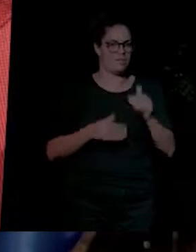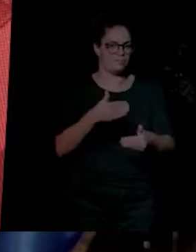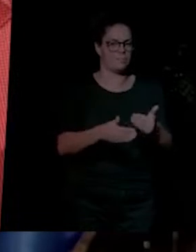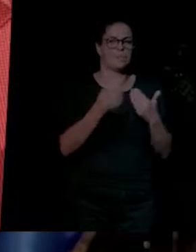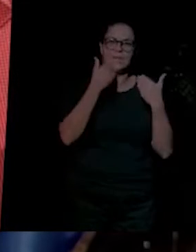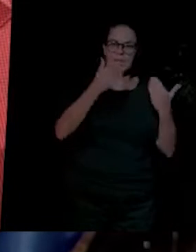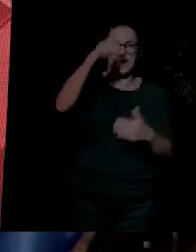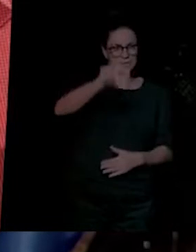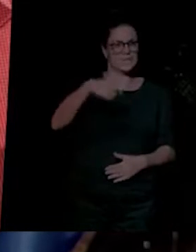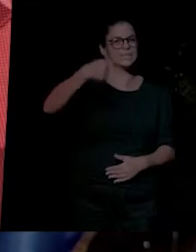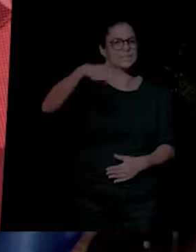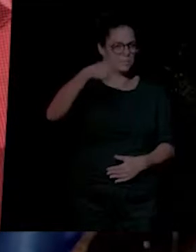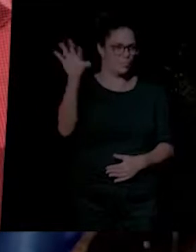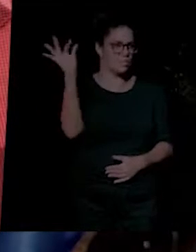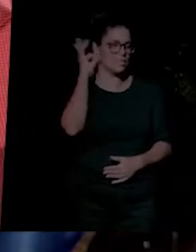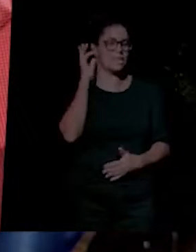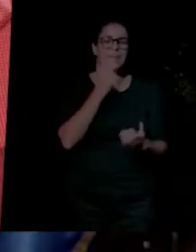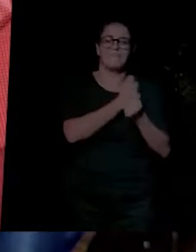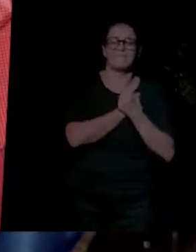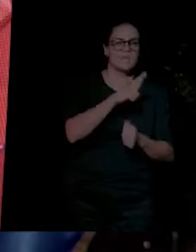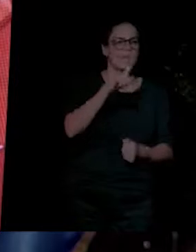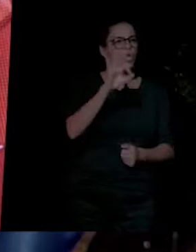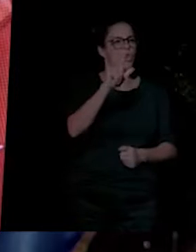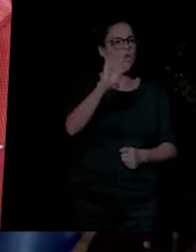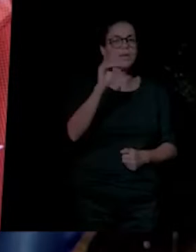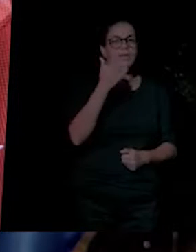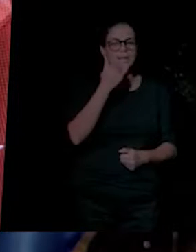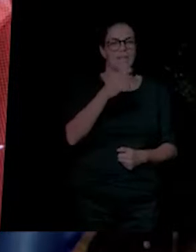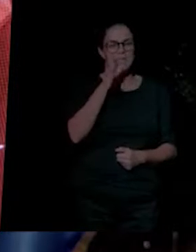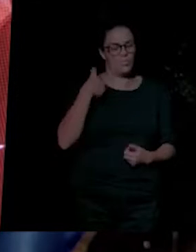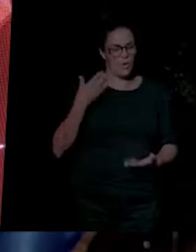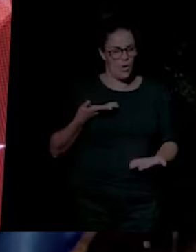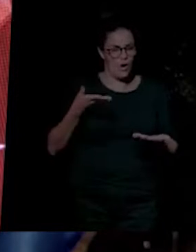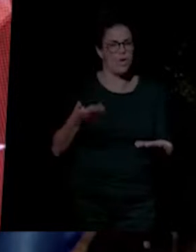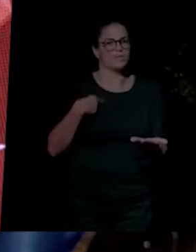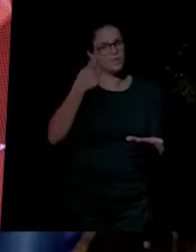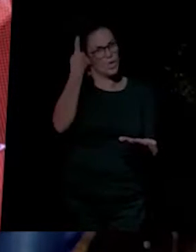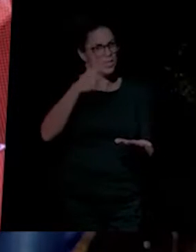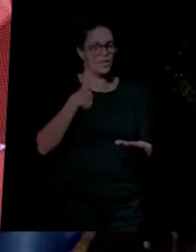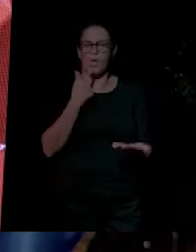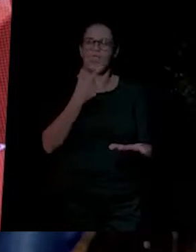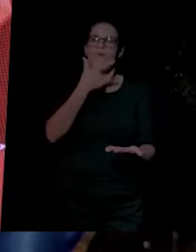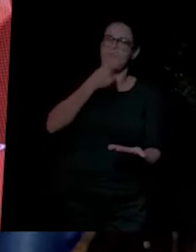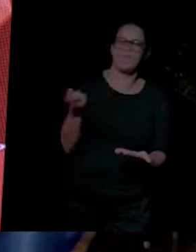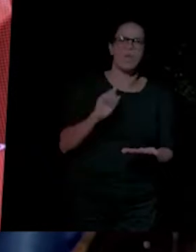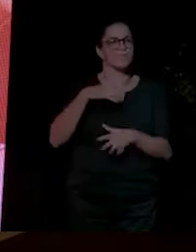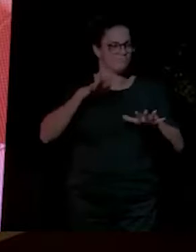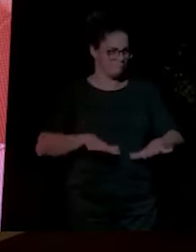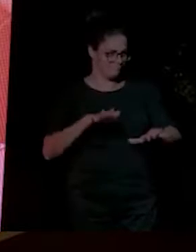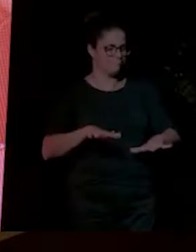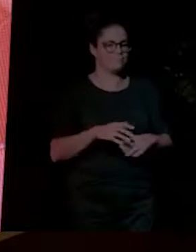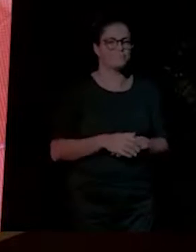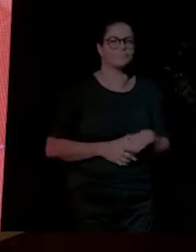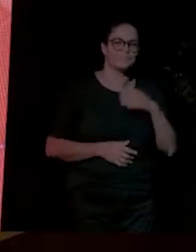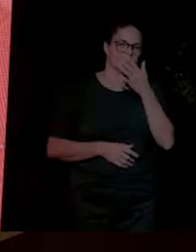Querida Loli, gracias por contar conmigo. No te lo he puesto fácil, pero tu determinación es como siempre infinita.